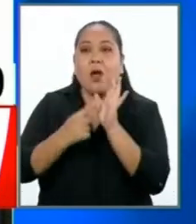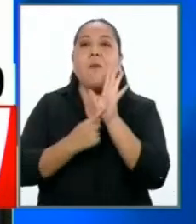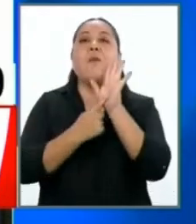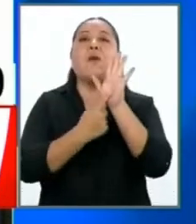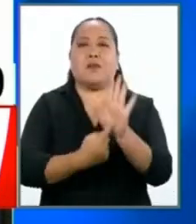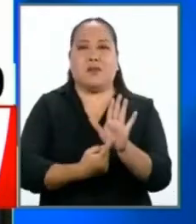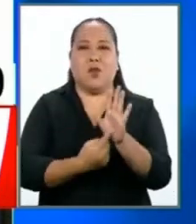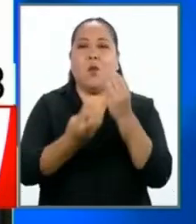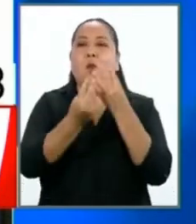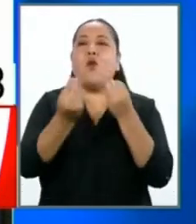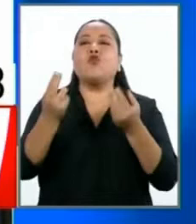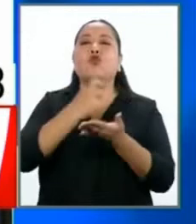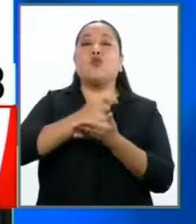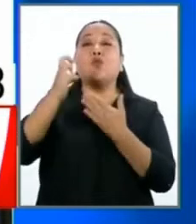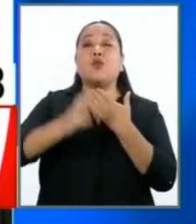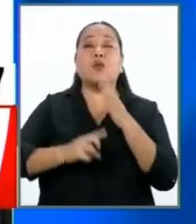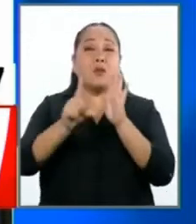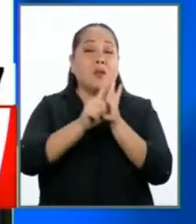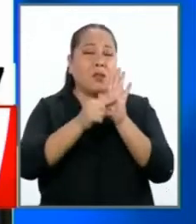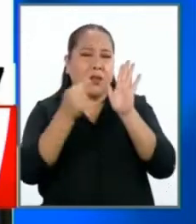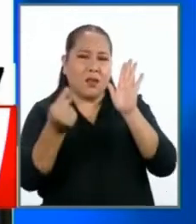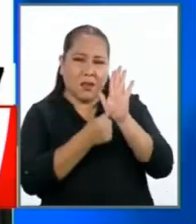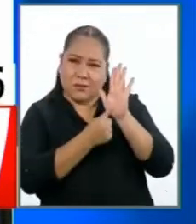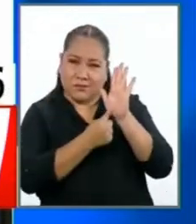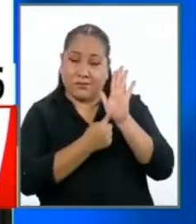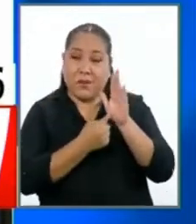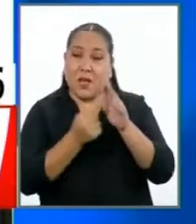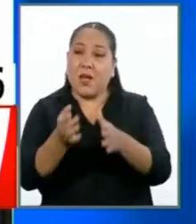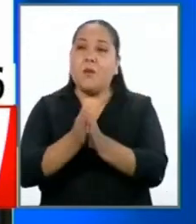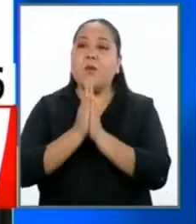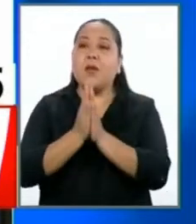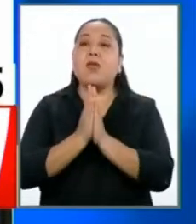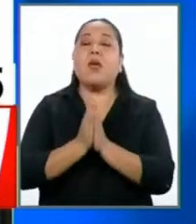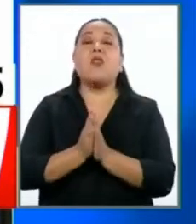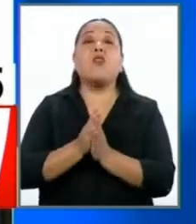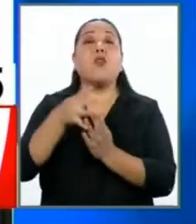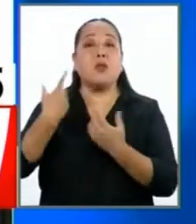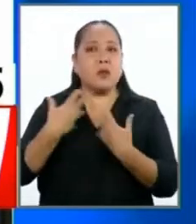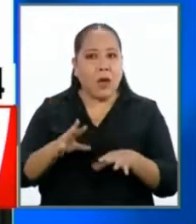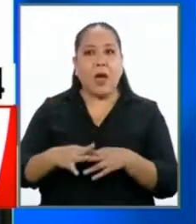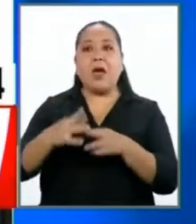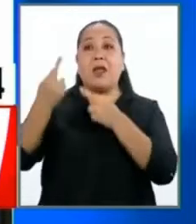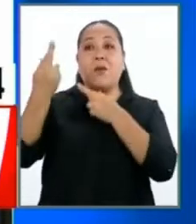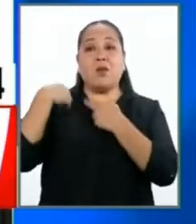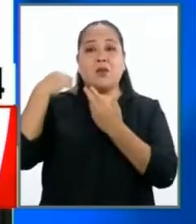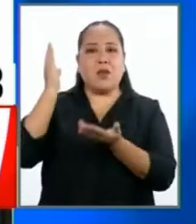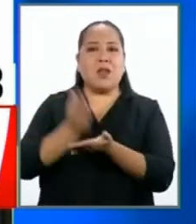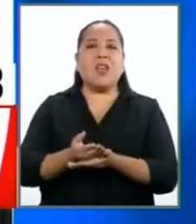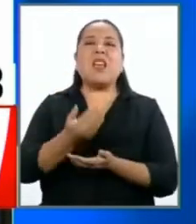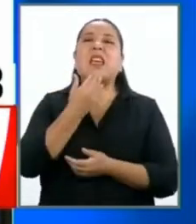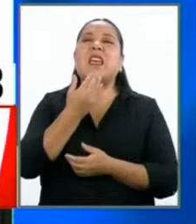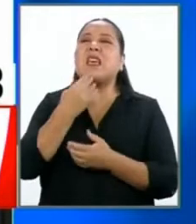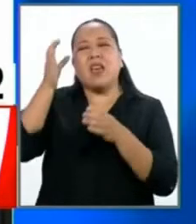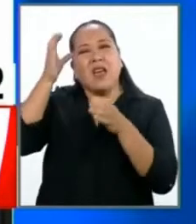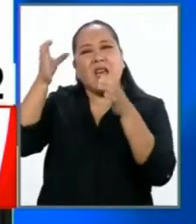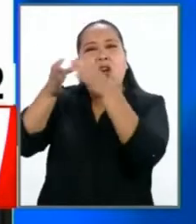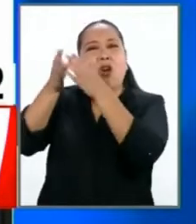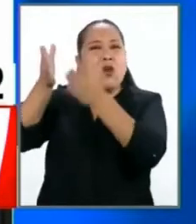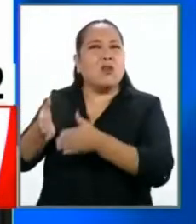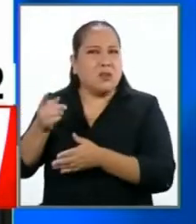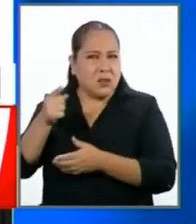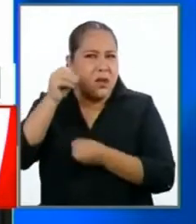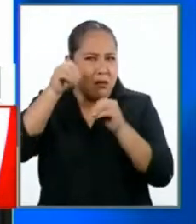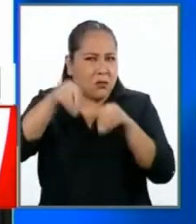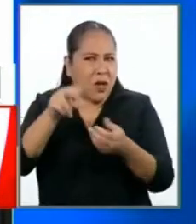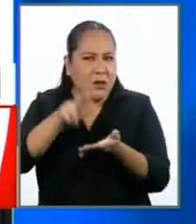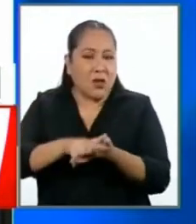varios proyectos de ley pidiendo facultades sancionadoras. ¿Qué congresista hizo eco? Nada. Desde